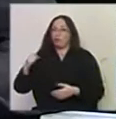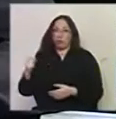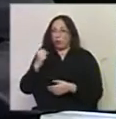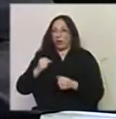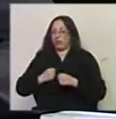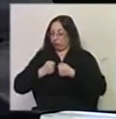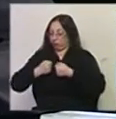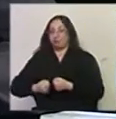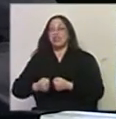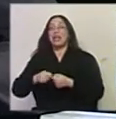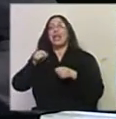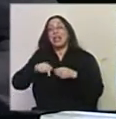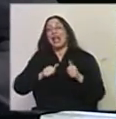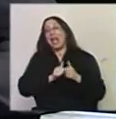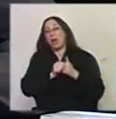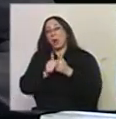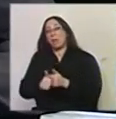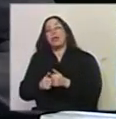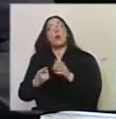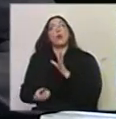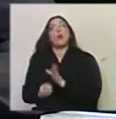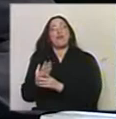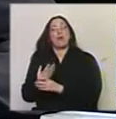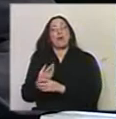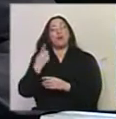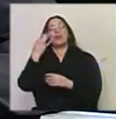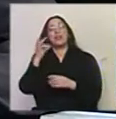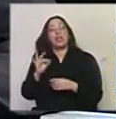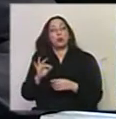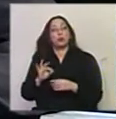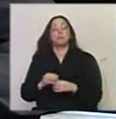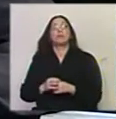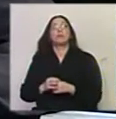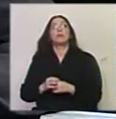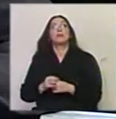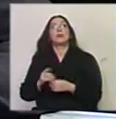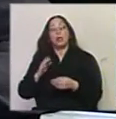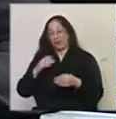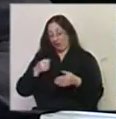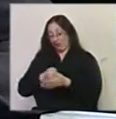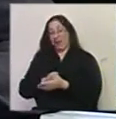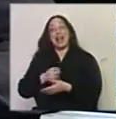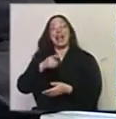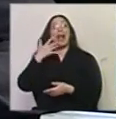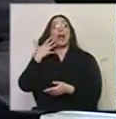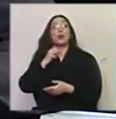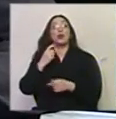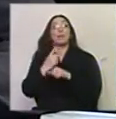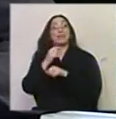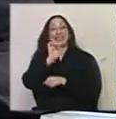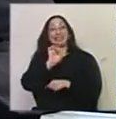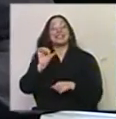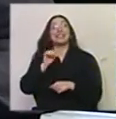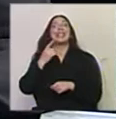Pero esto acompañado por un hecho nuevo, por un dato nuevo, y es que sobre finales de agosto, principios de septiembre, en Uruguay vamos